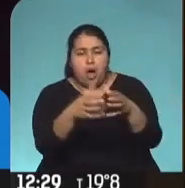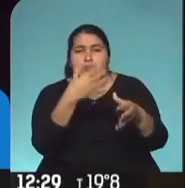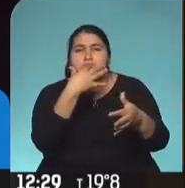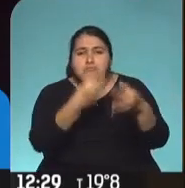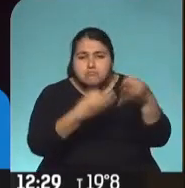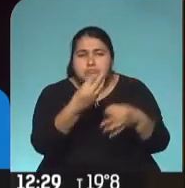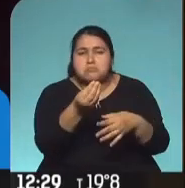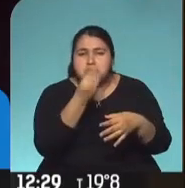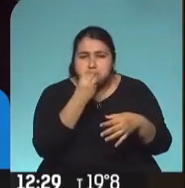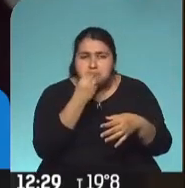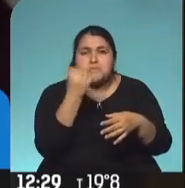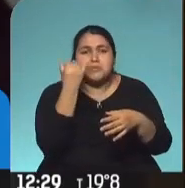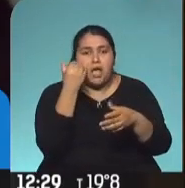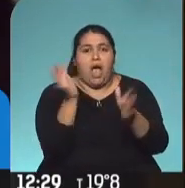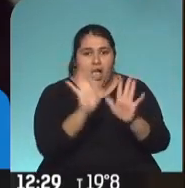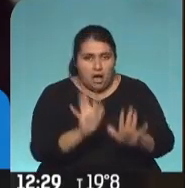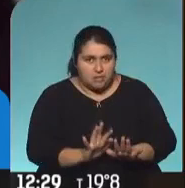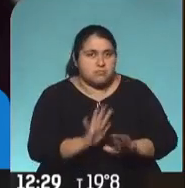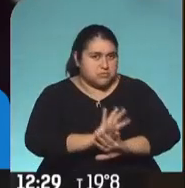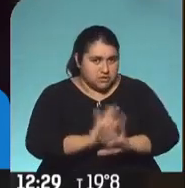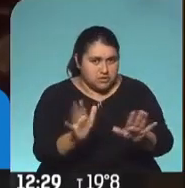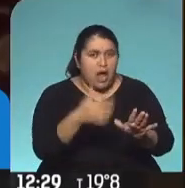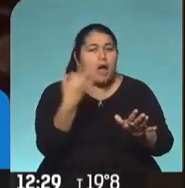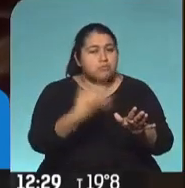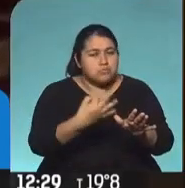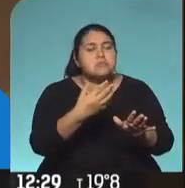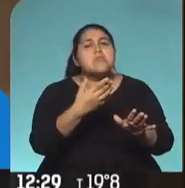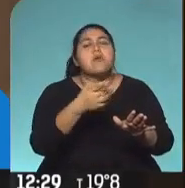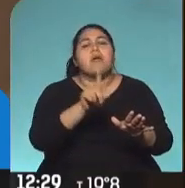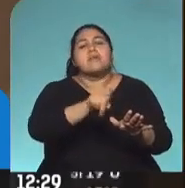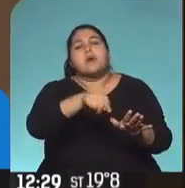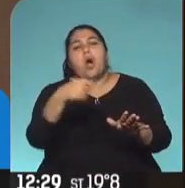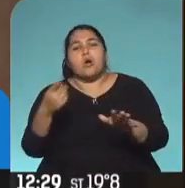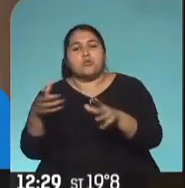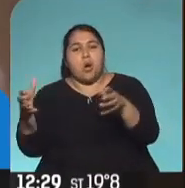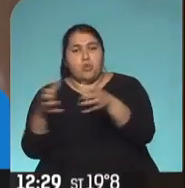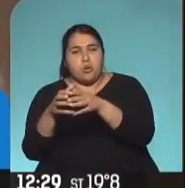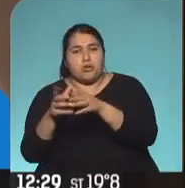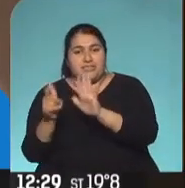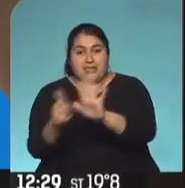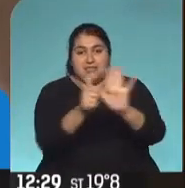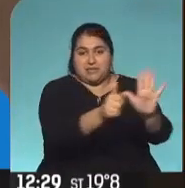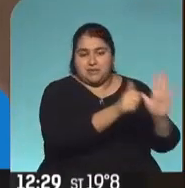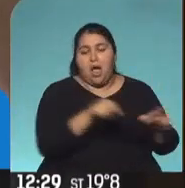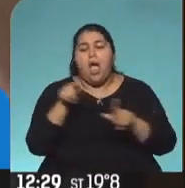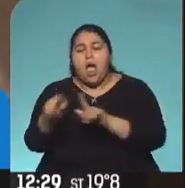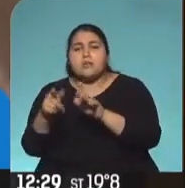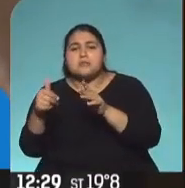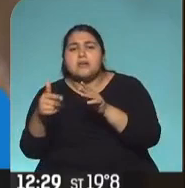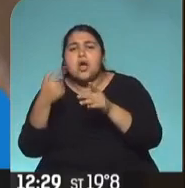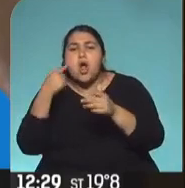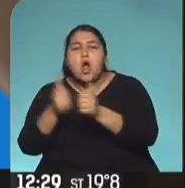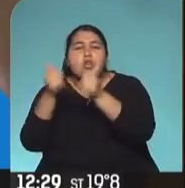nutritiva, o es la buena, la guía es GAPA. Y los otros seis son un grupo de control. Mantienen sus hábitos